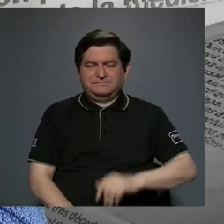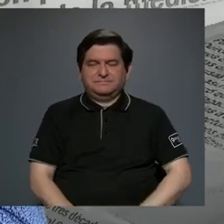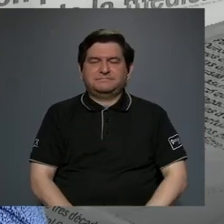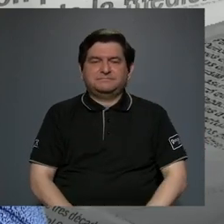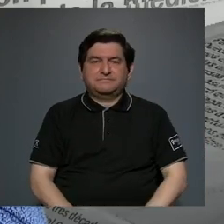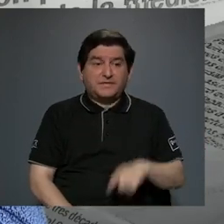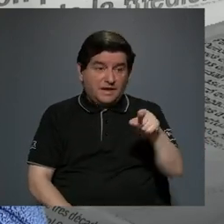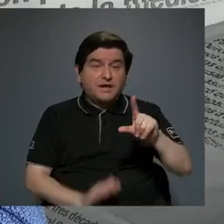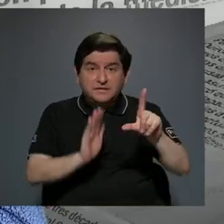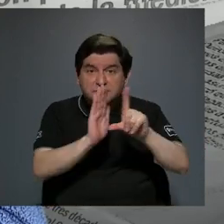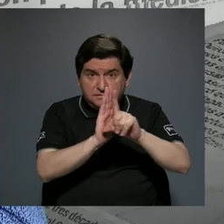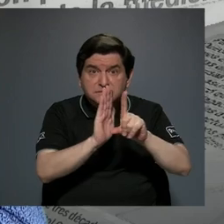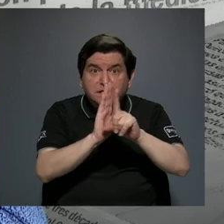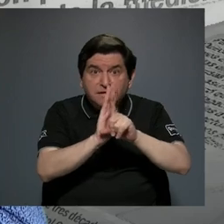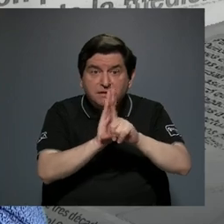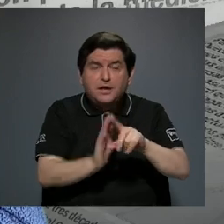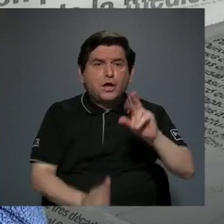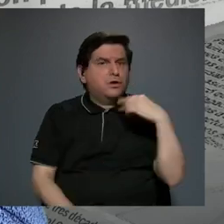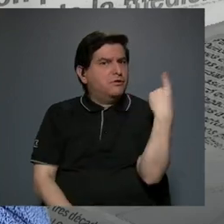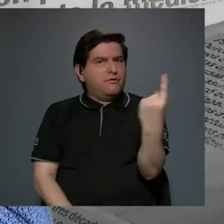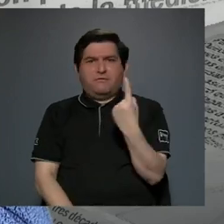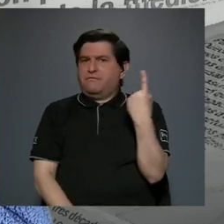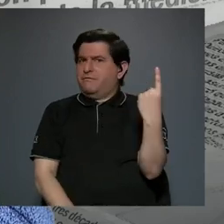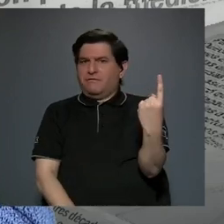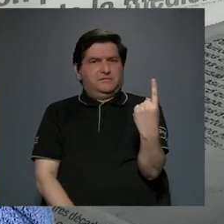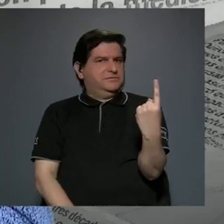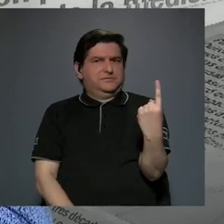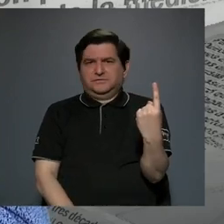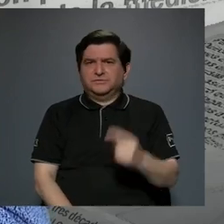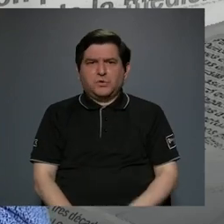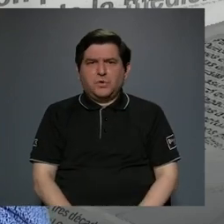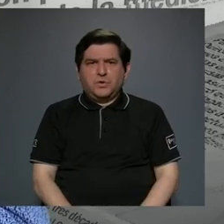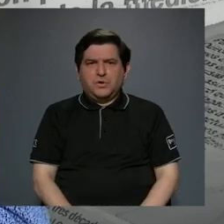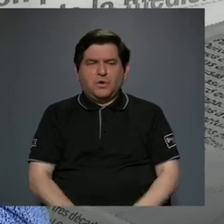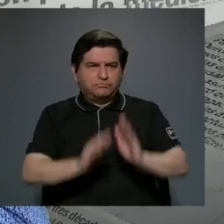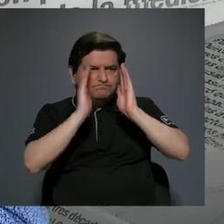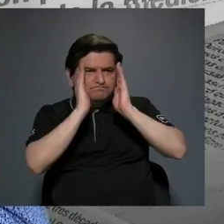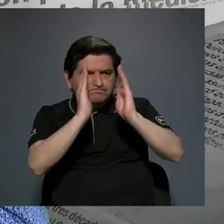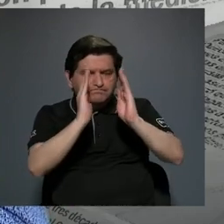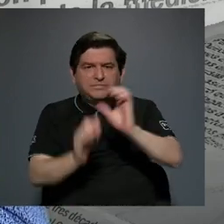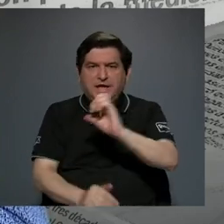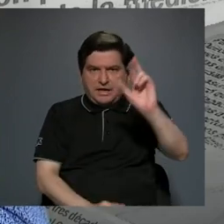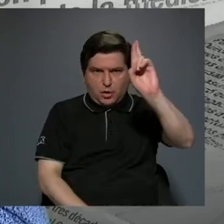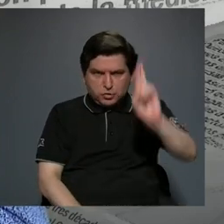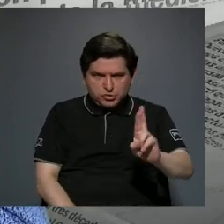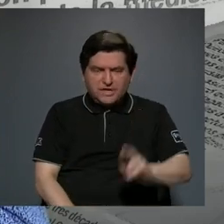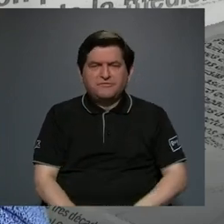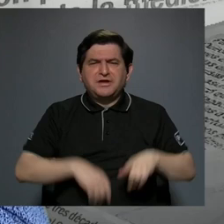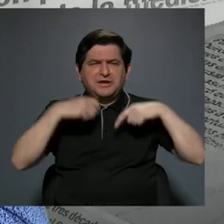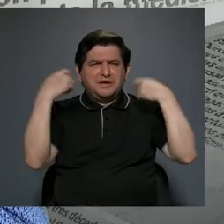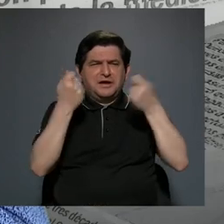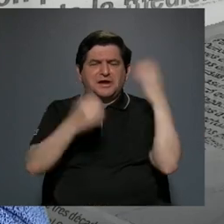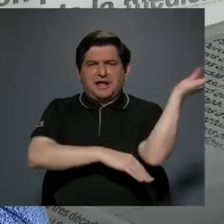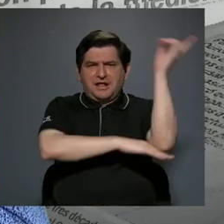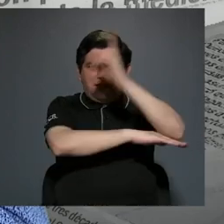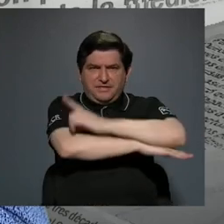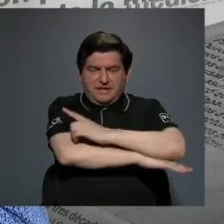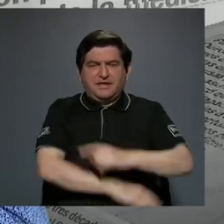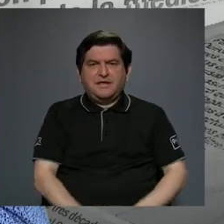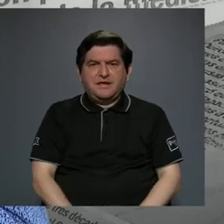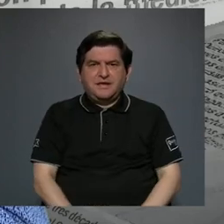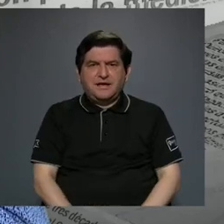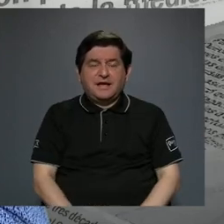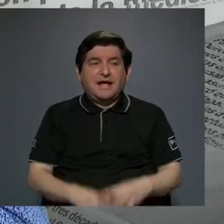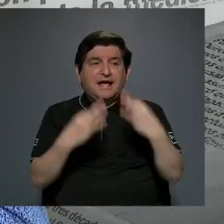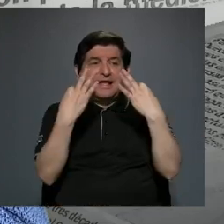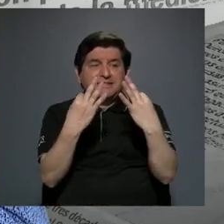Esta ley no solamente hace un llamado a Costa Rica para celebrar este día, sino que